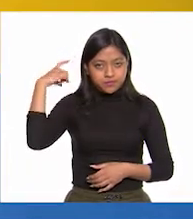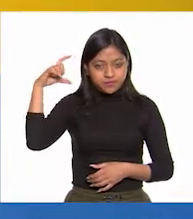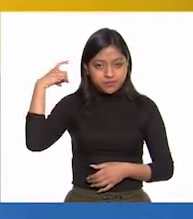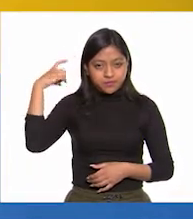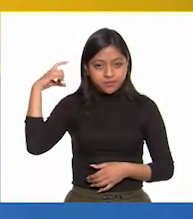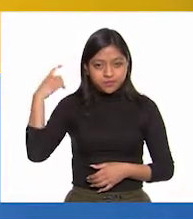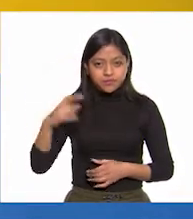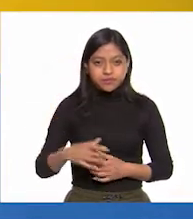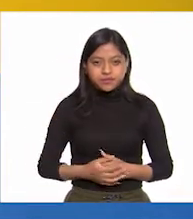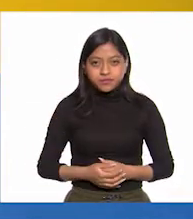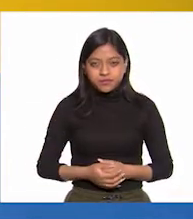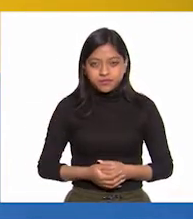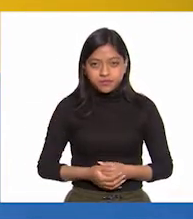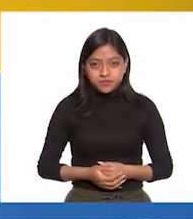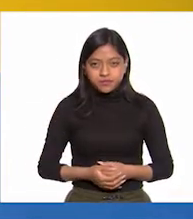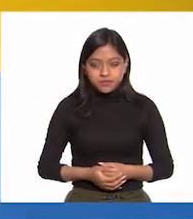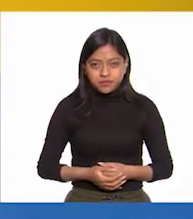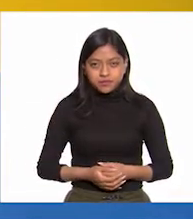Querétaro.